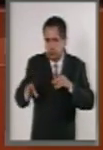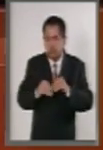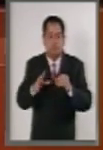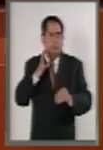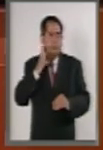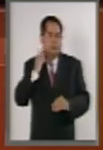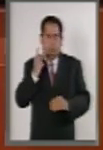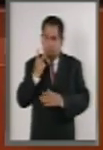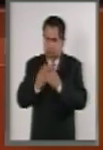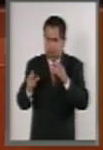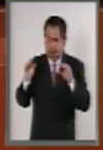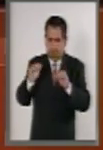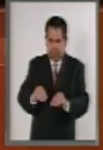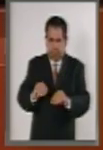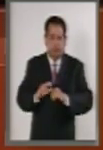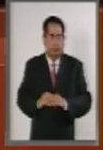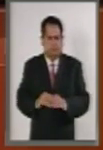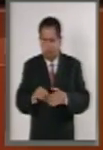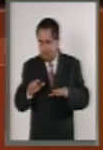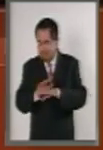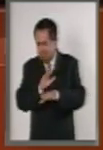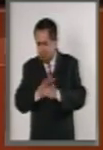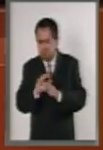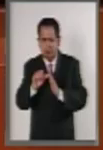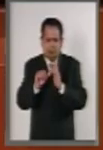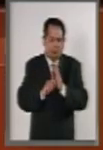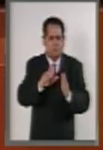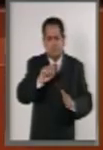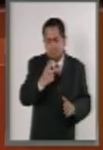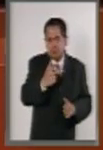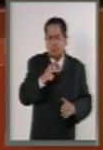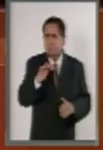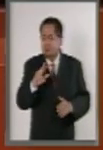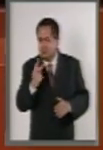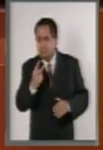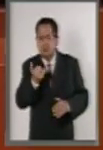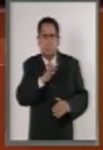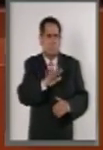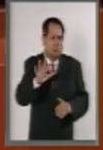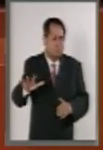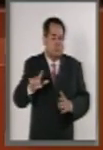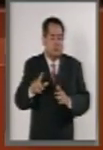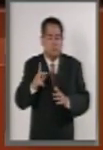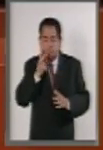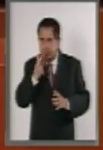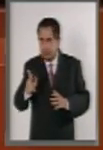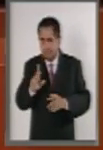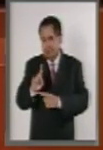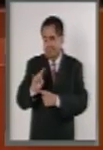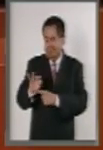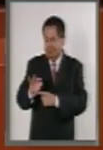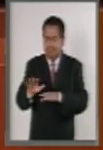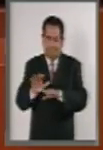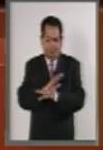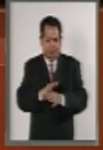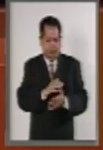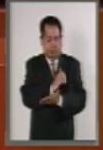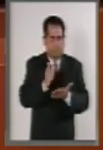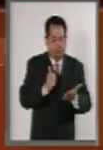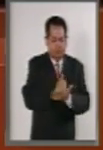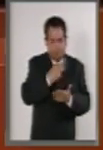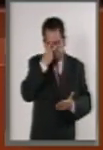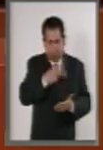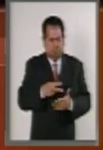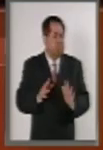Cámara de Diputados. Se cambiaron los artículos 28, 52 y 55 de la palabra Distrito Federal por la palabra